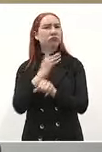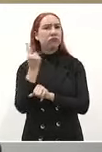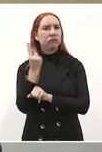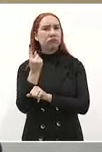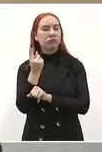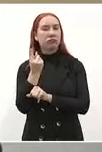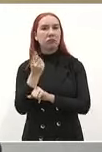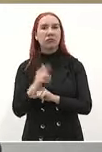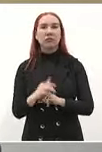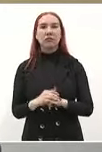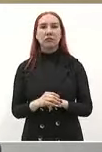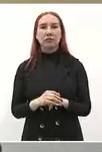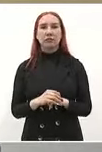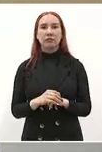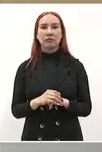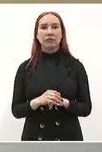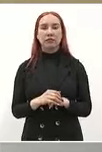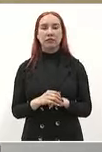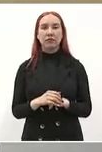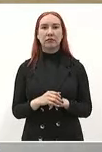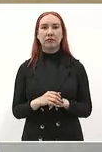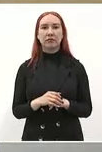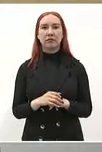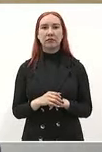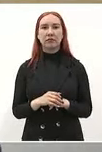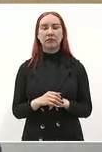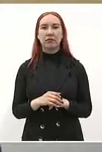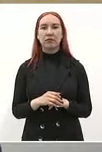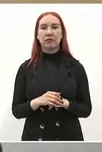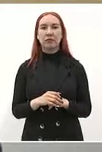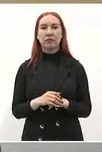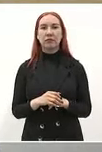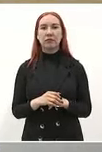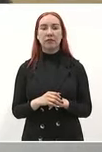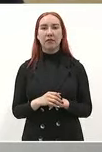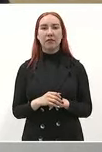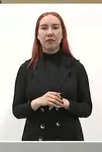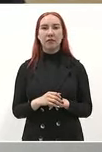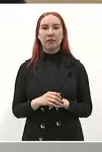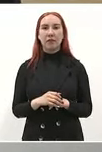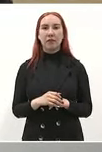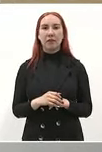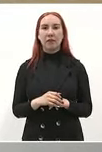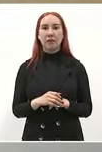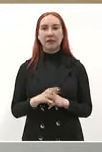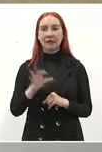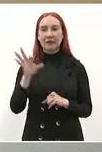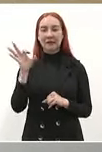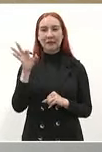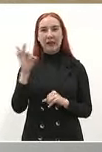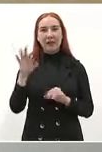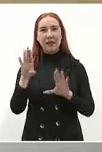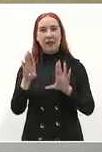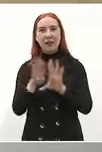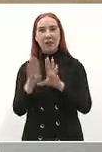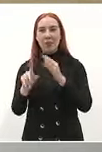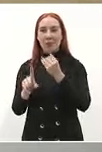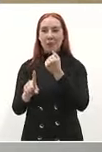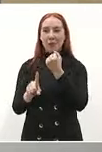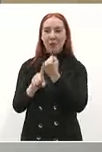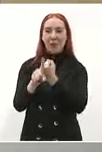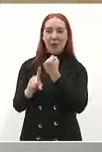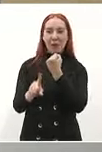así evitamos que los jóvenes tomen el camino de las